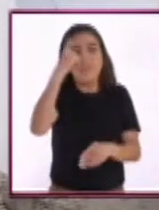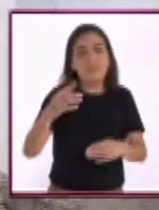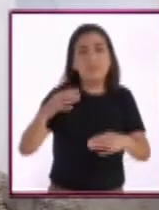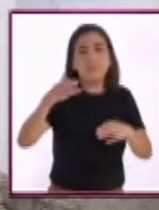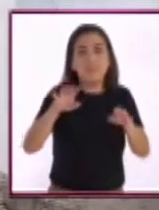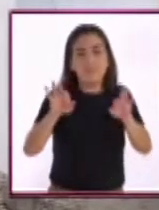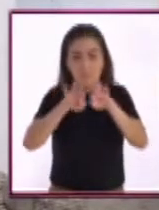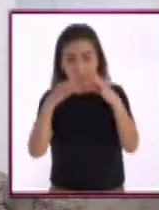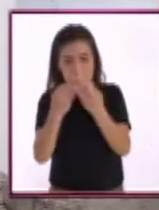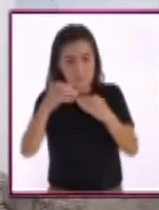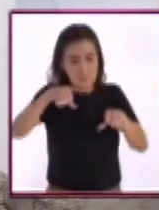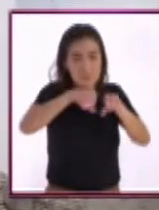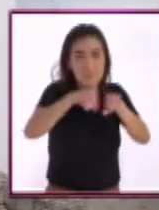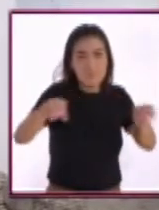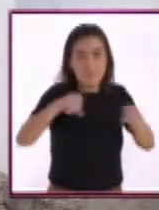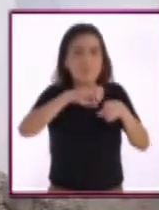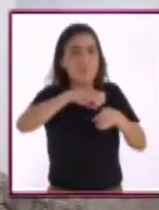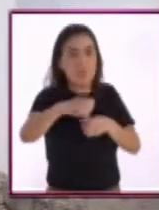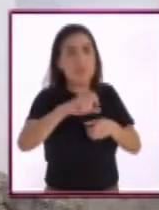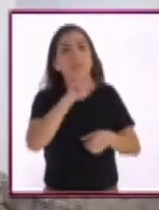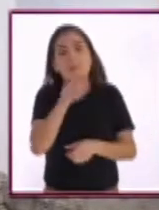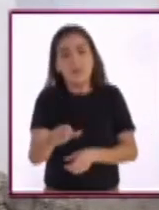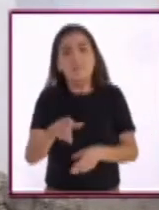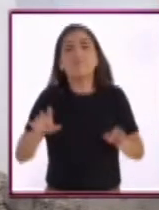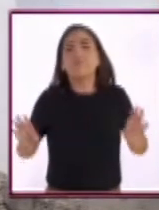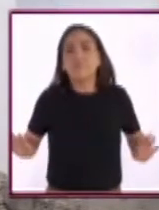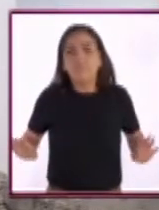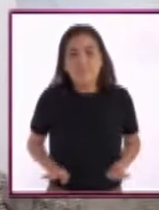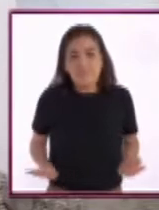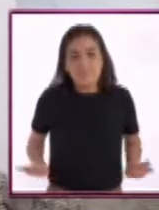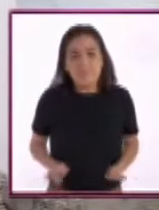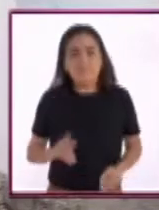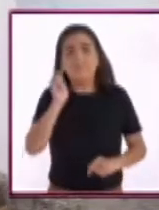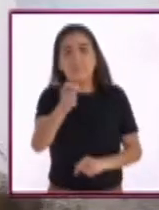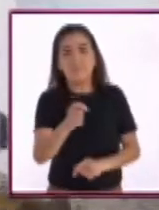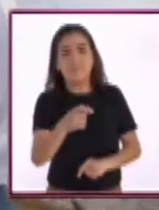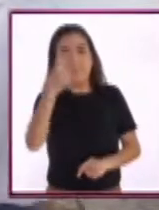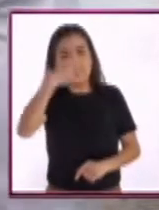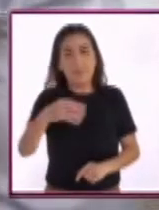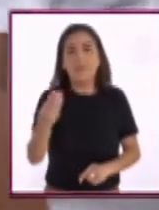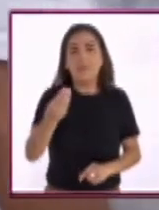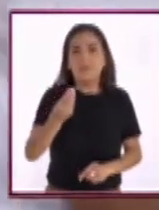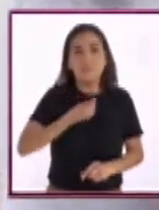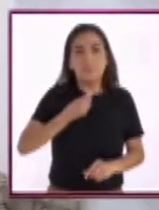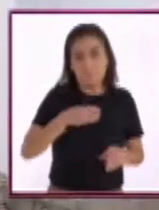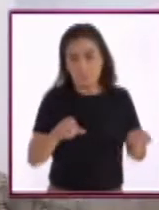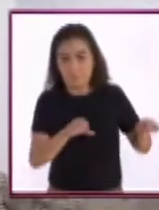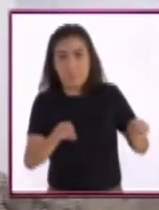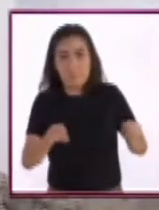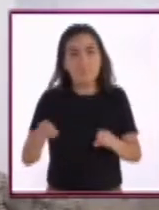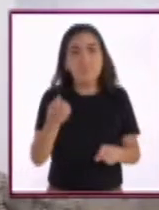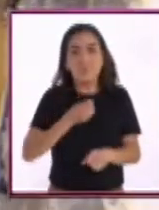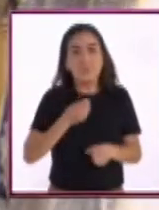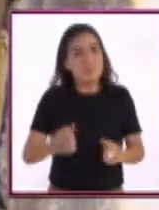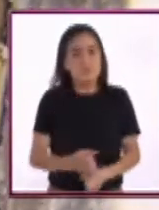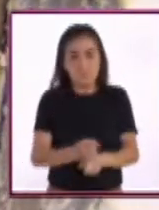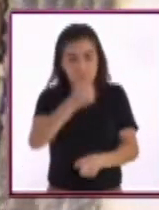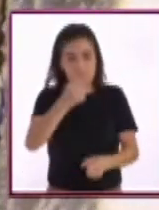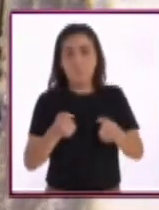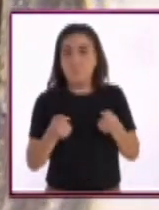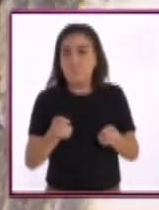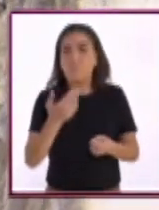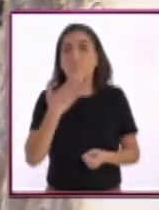capaz de acomodar deformaciones del suelo y además que tiene un altísimo comportamiento, una altísima capacidad sísmica.